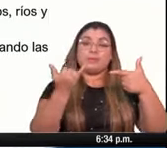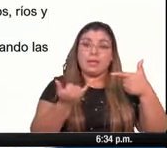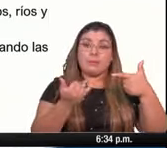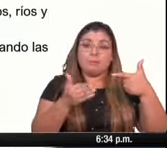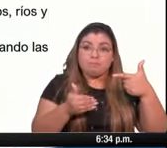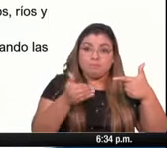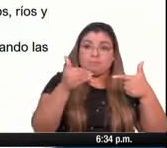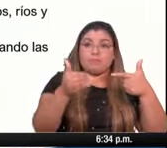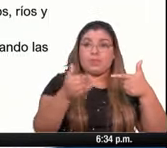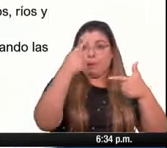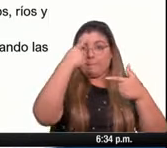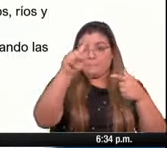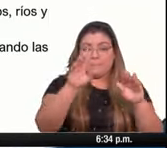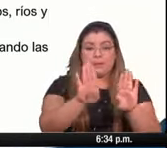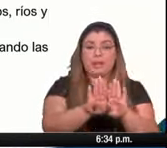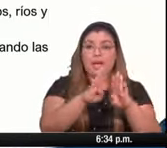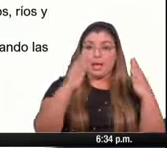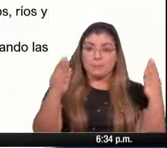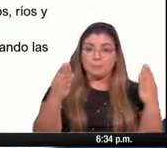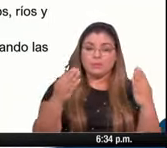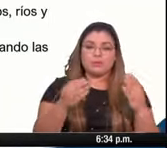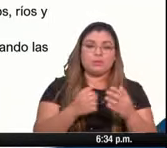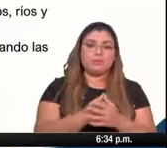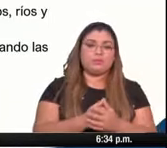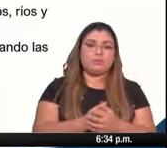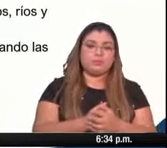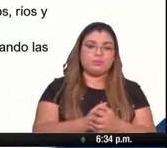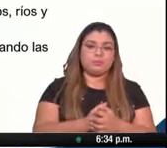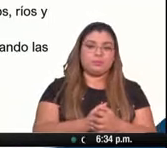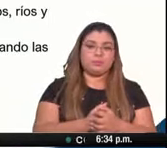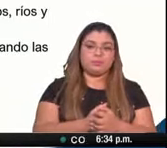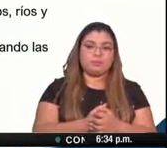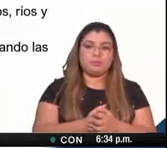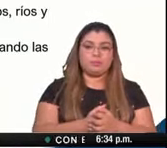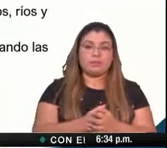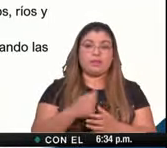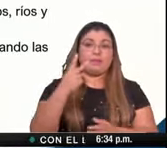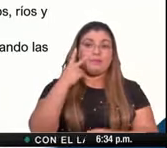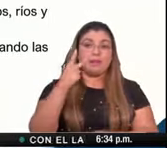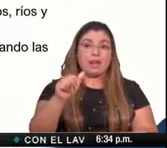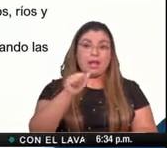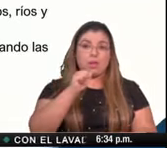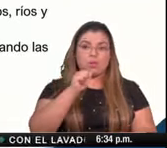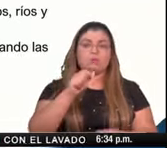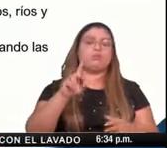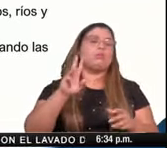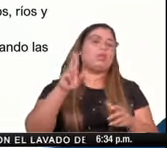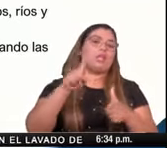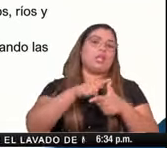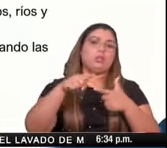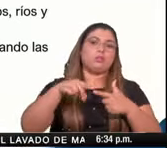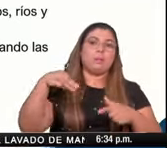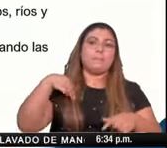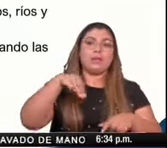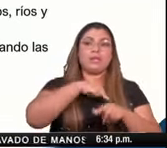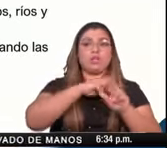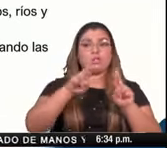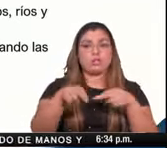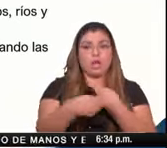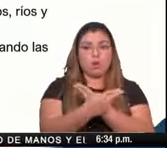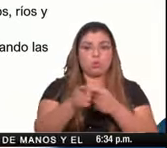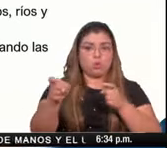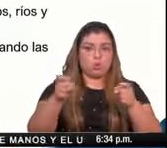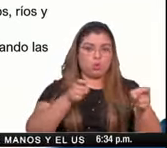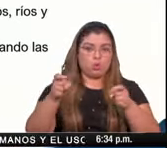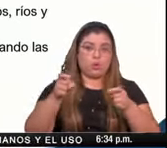para la apertura afectados hemos decidido tomar algunas medidas lo